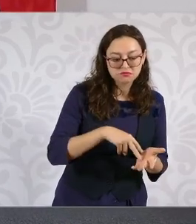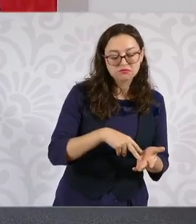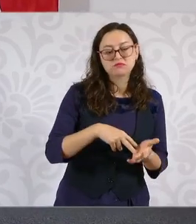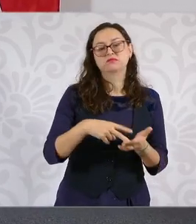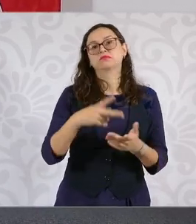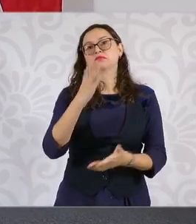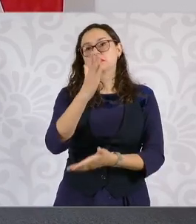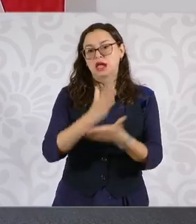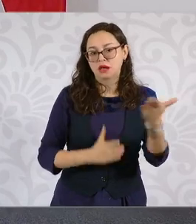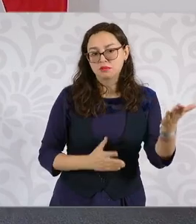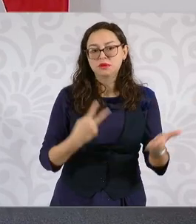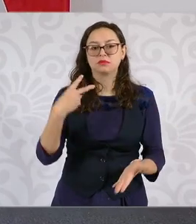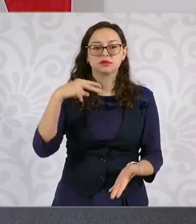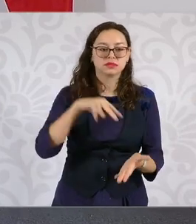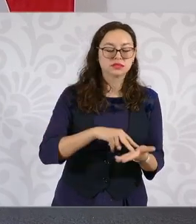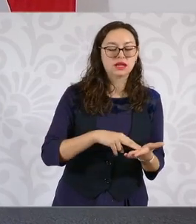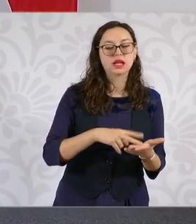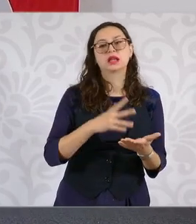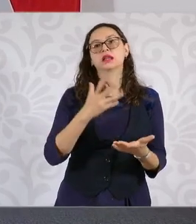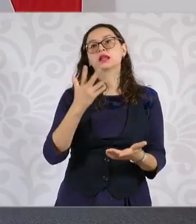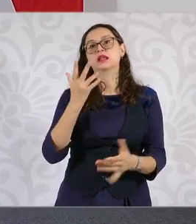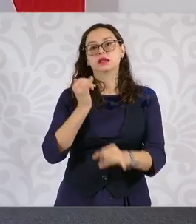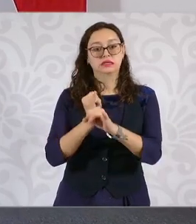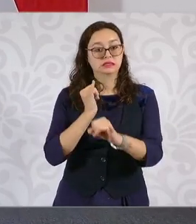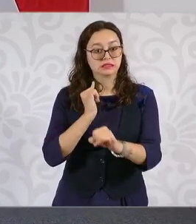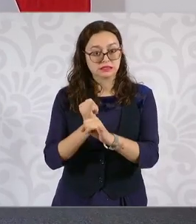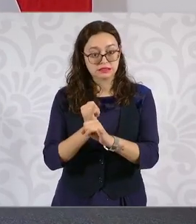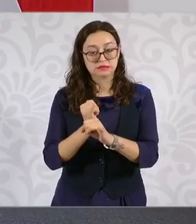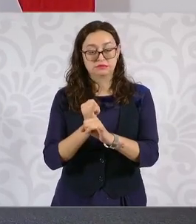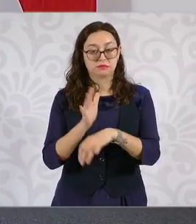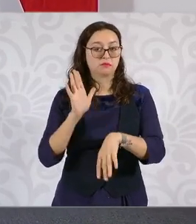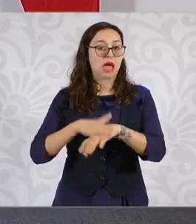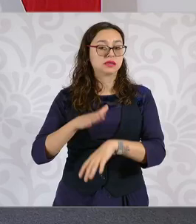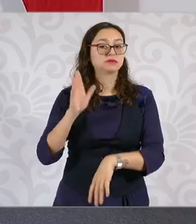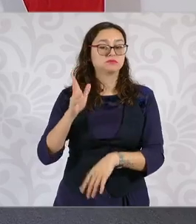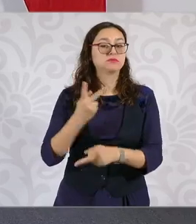distancia, y de universidades.